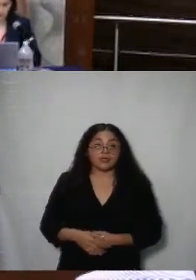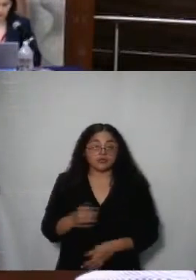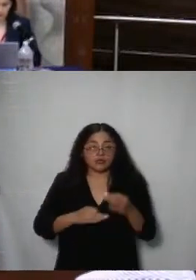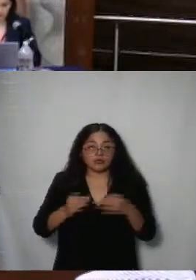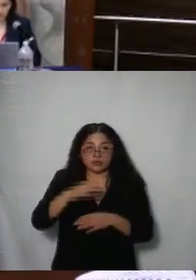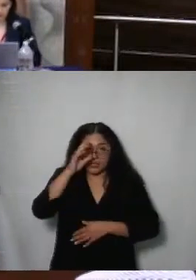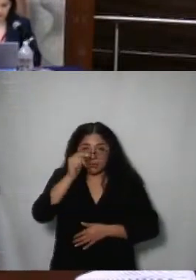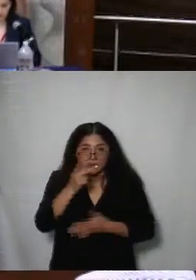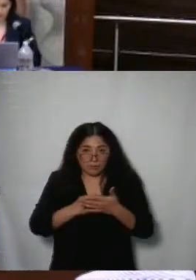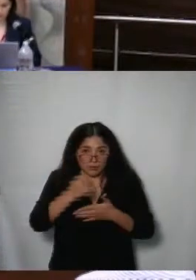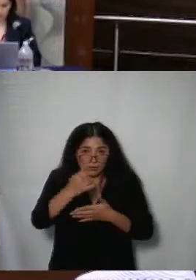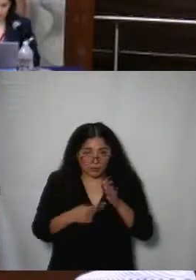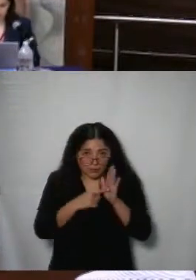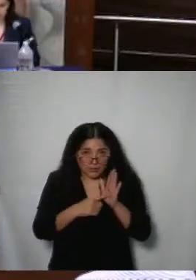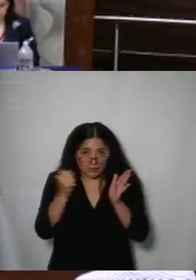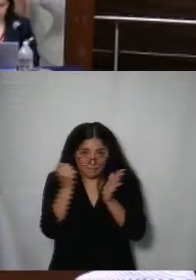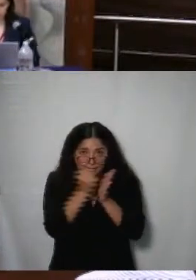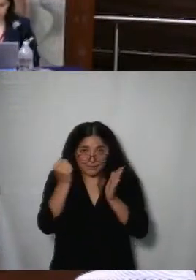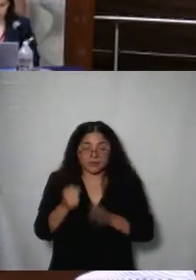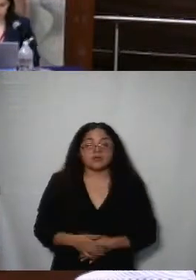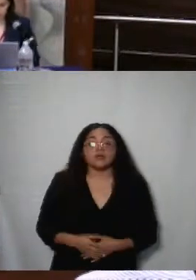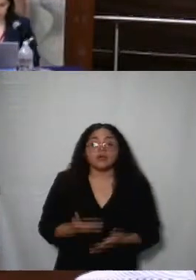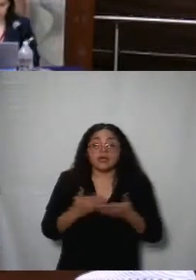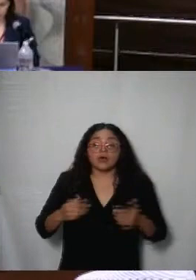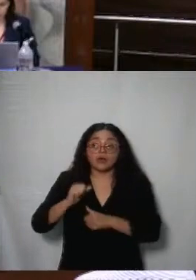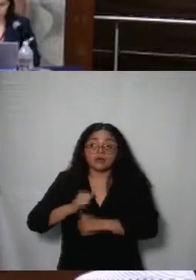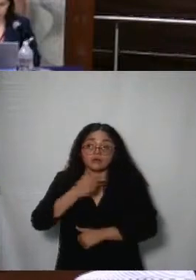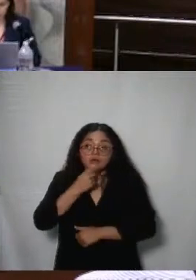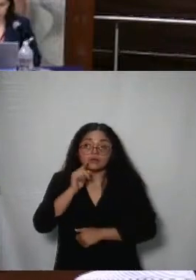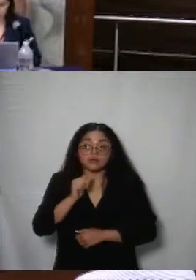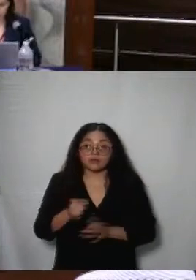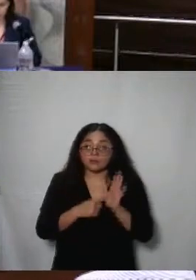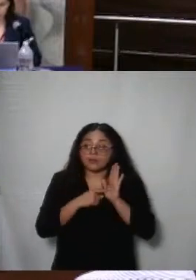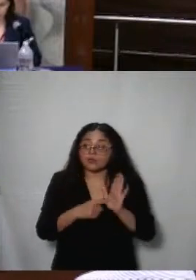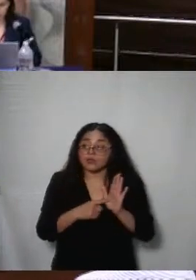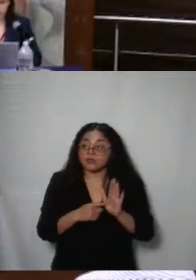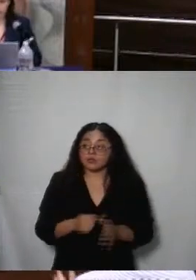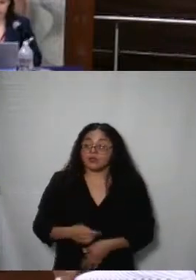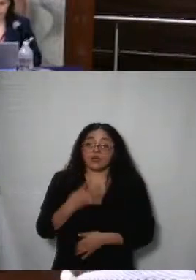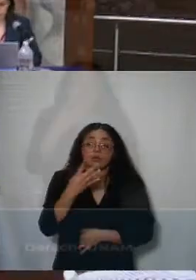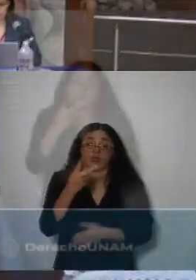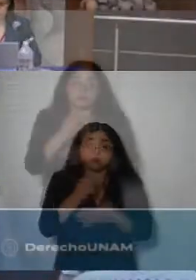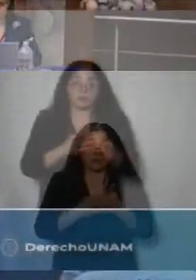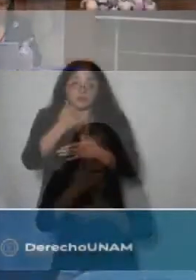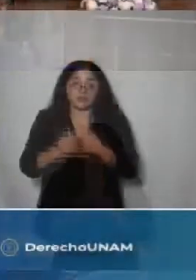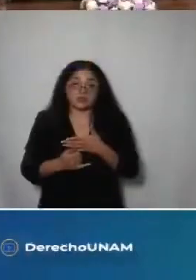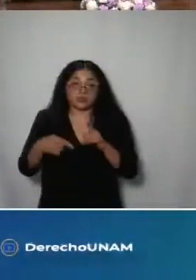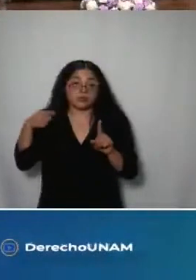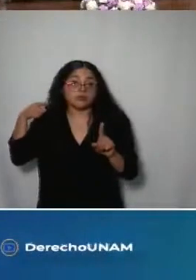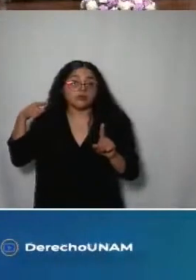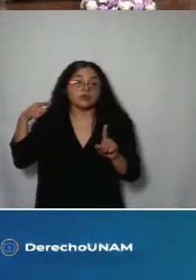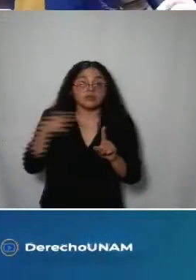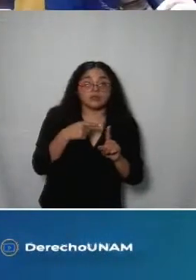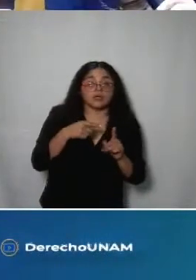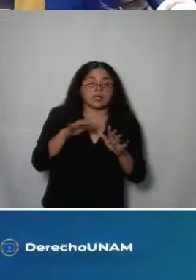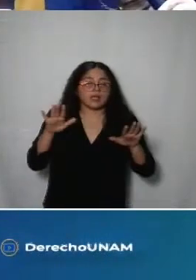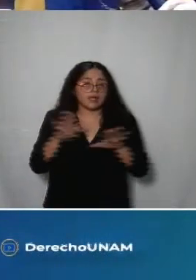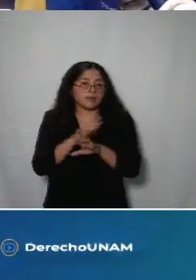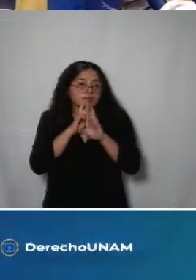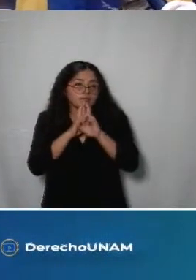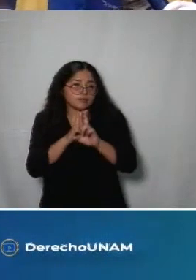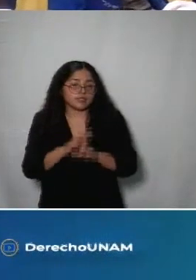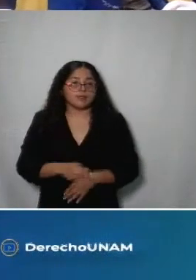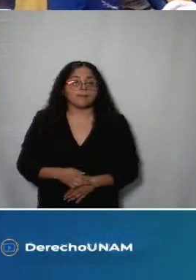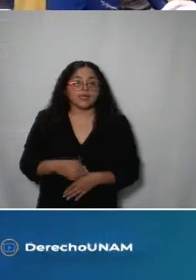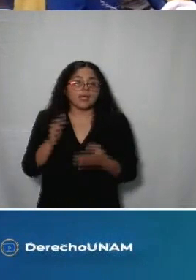por unanimidad los cuatro proyectos presentados comisionadas y comisionados están a su consideración cuatro proyectos de resolución con el sentido de